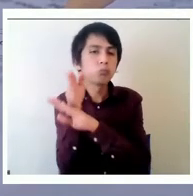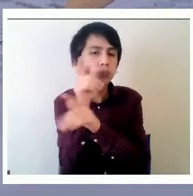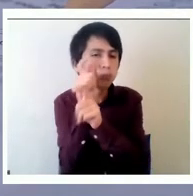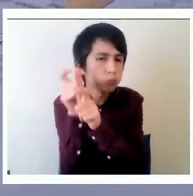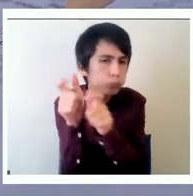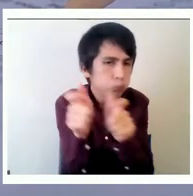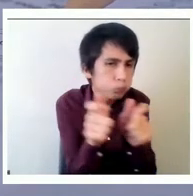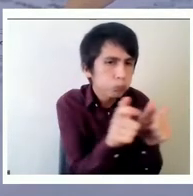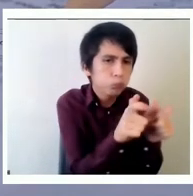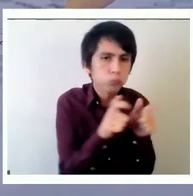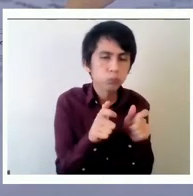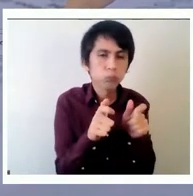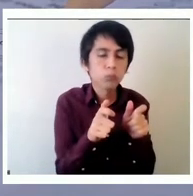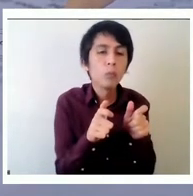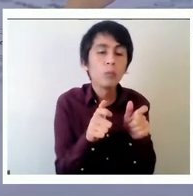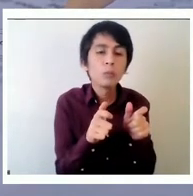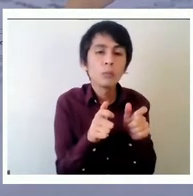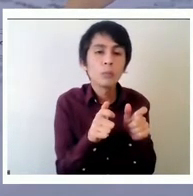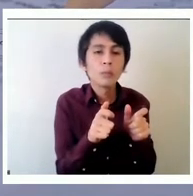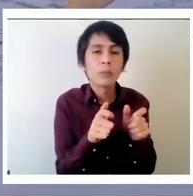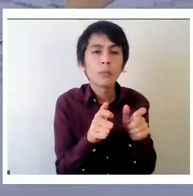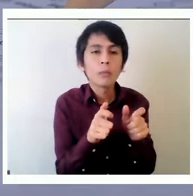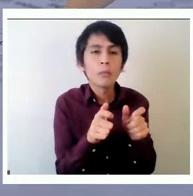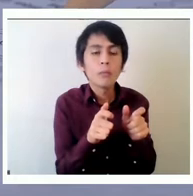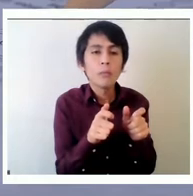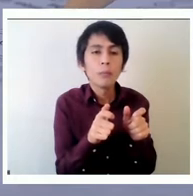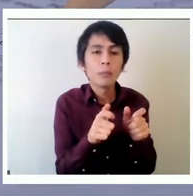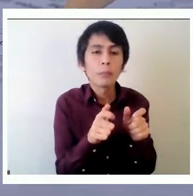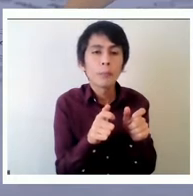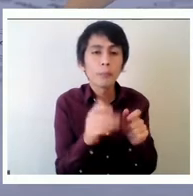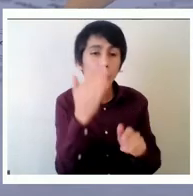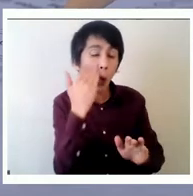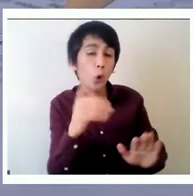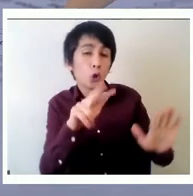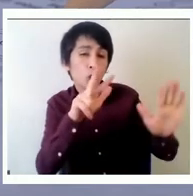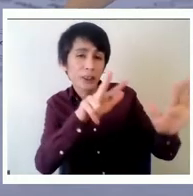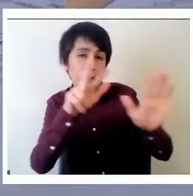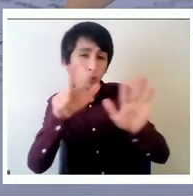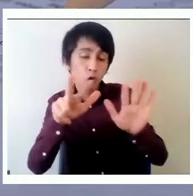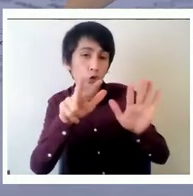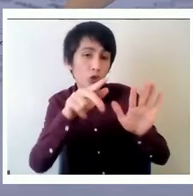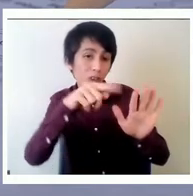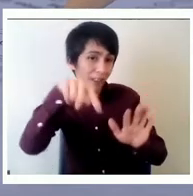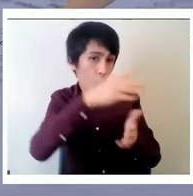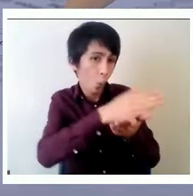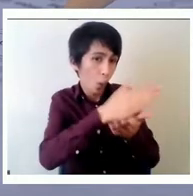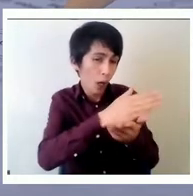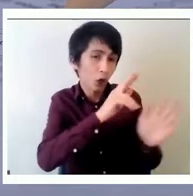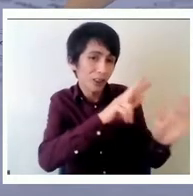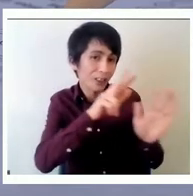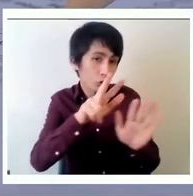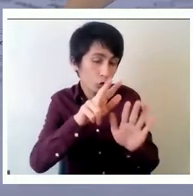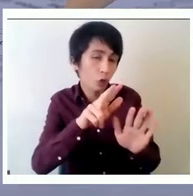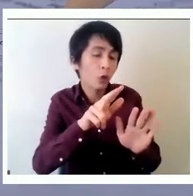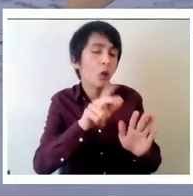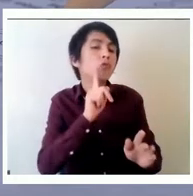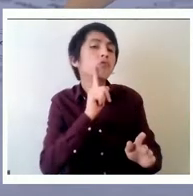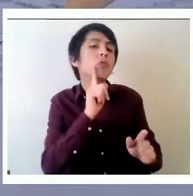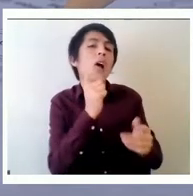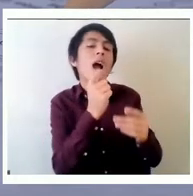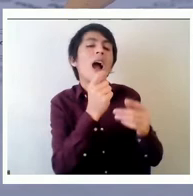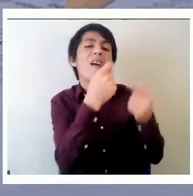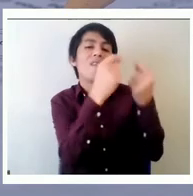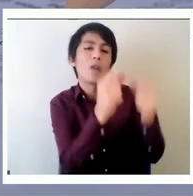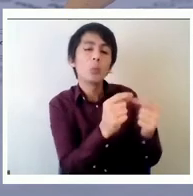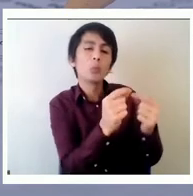y el 88 fueron evaluadas como nivel satisfactorio o mejor que eso